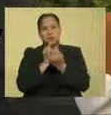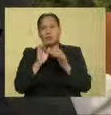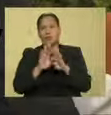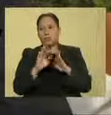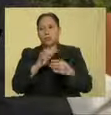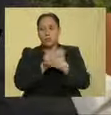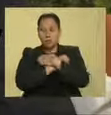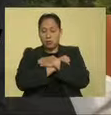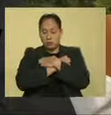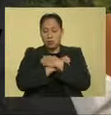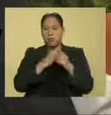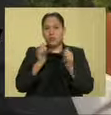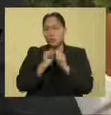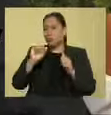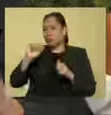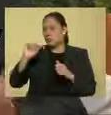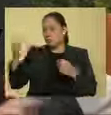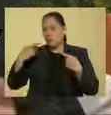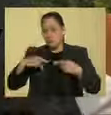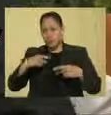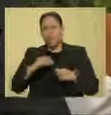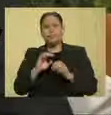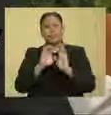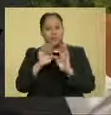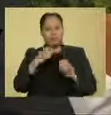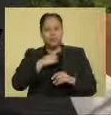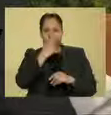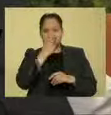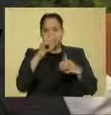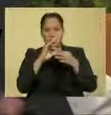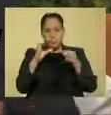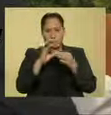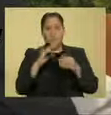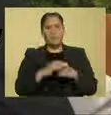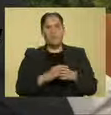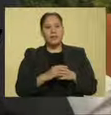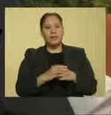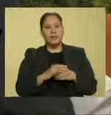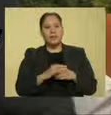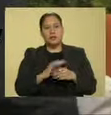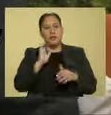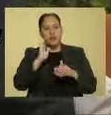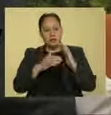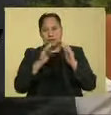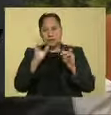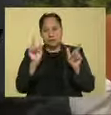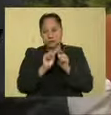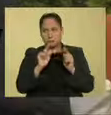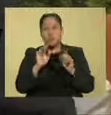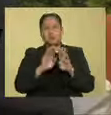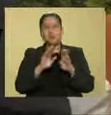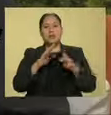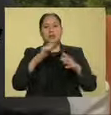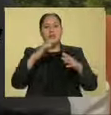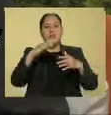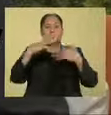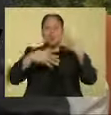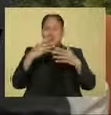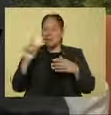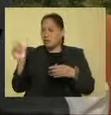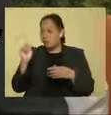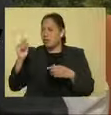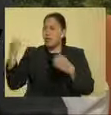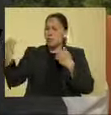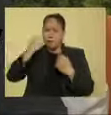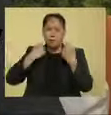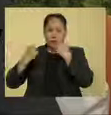educación con otras parejas. Déjenme decir una cosa final en esta ocasión. La violencia en el noviazgo o